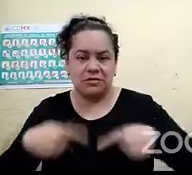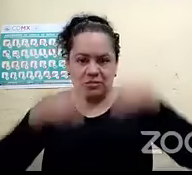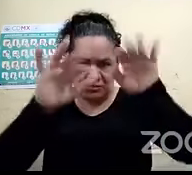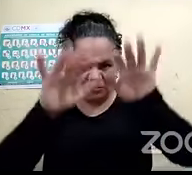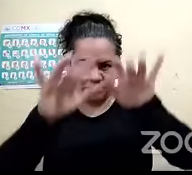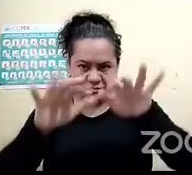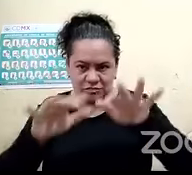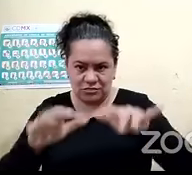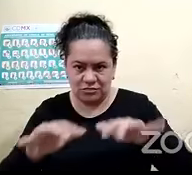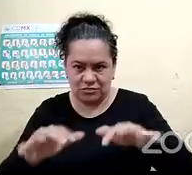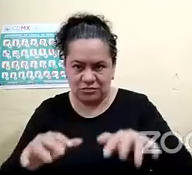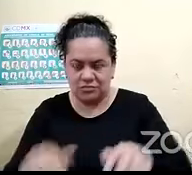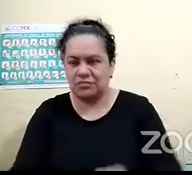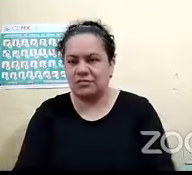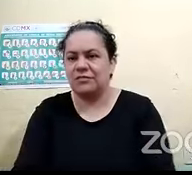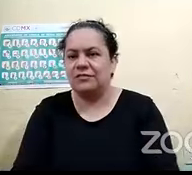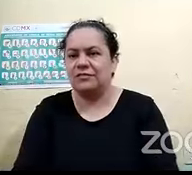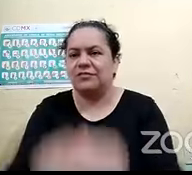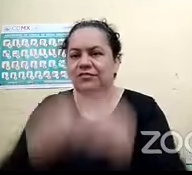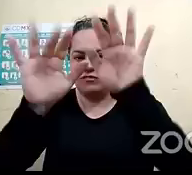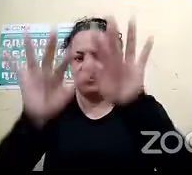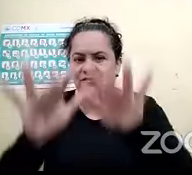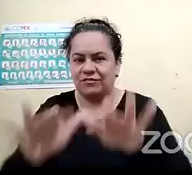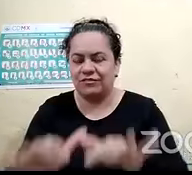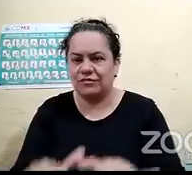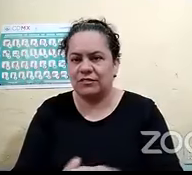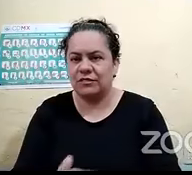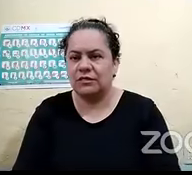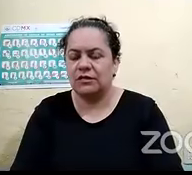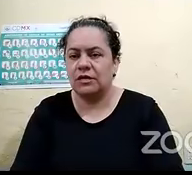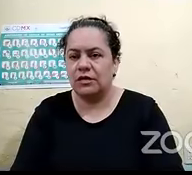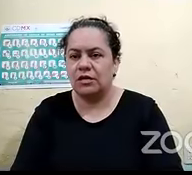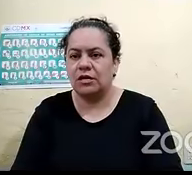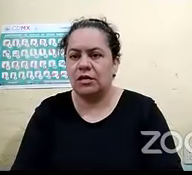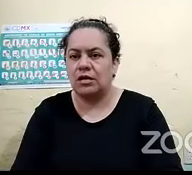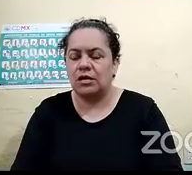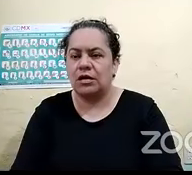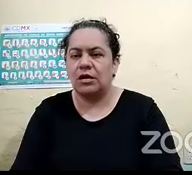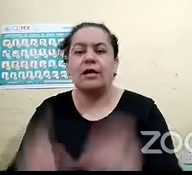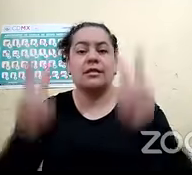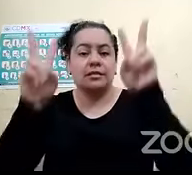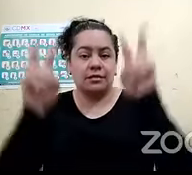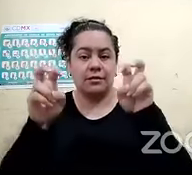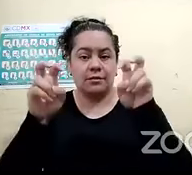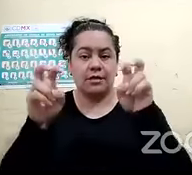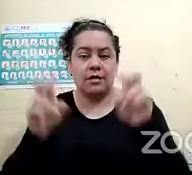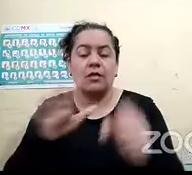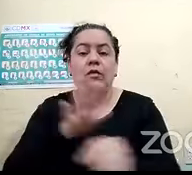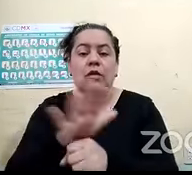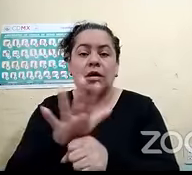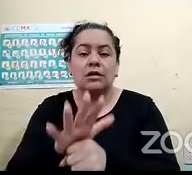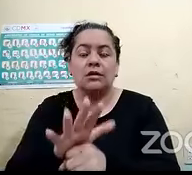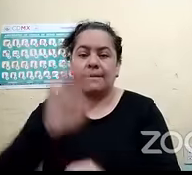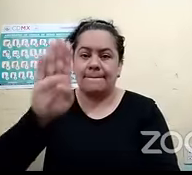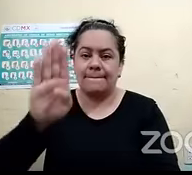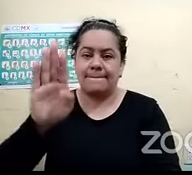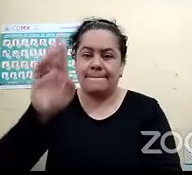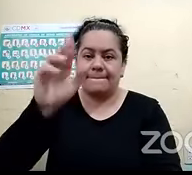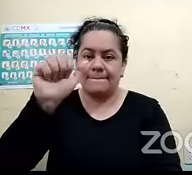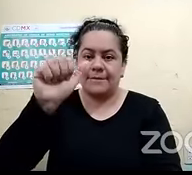y para quienes se acaban de conectar, les recordamos que estamos con el tema de el papel del braille en la información